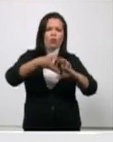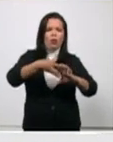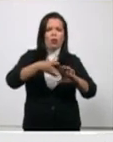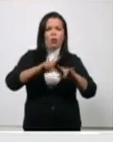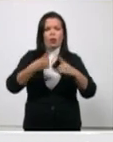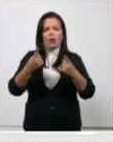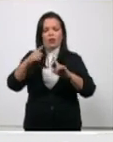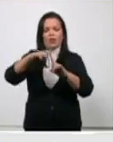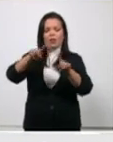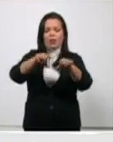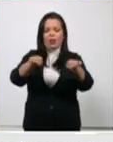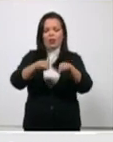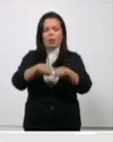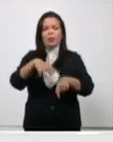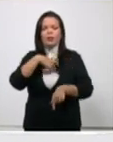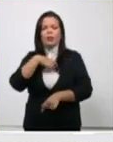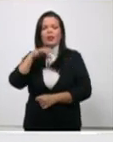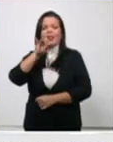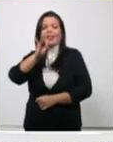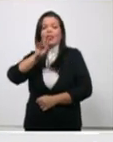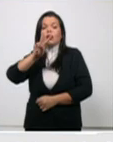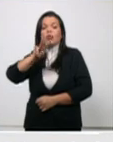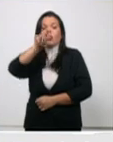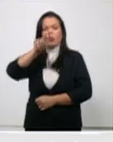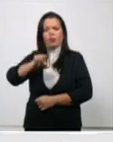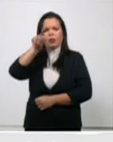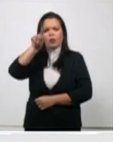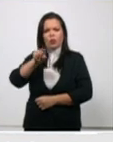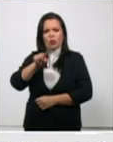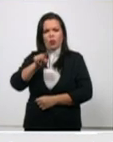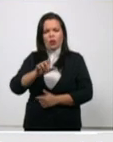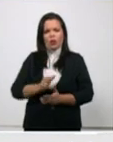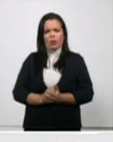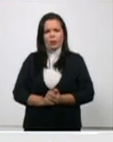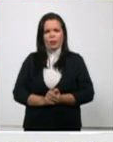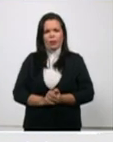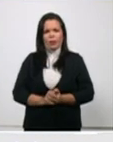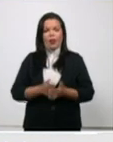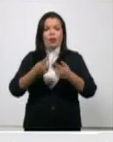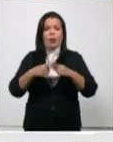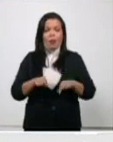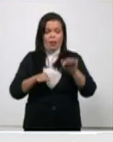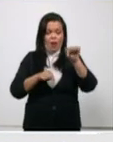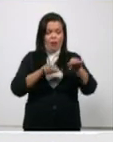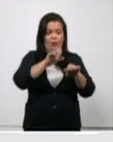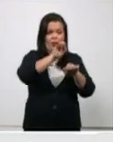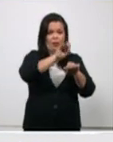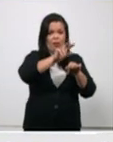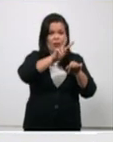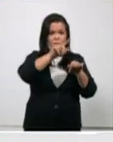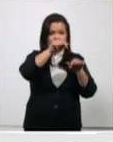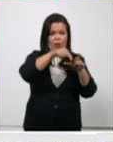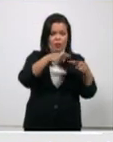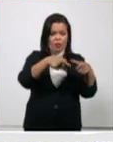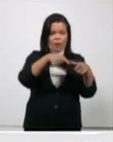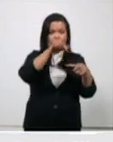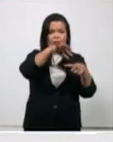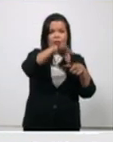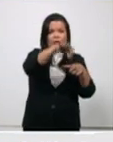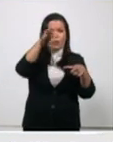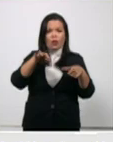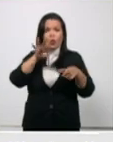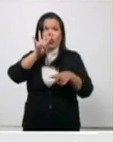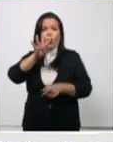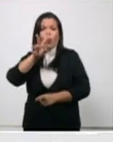y lo que es más llamativo de ellos 41 en estado crítico 31